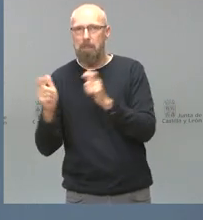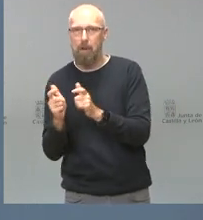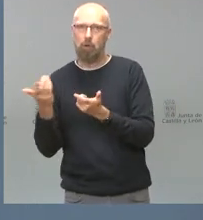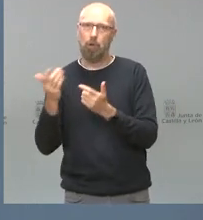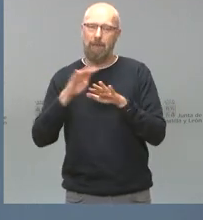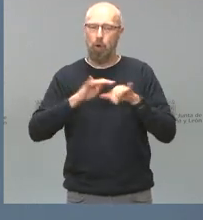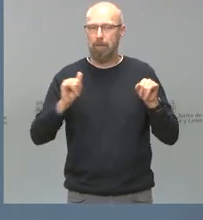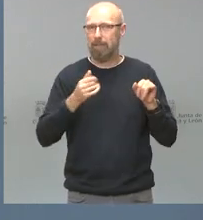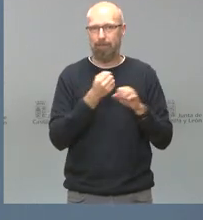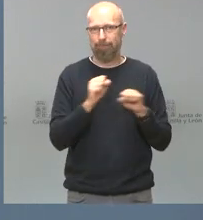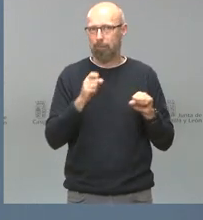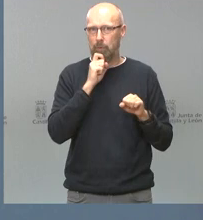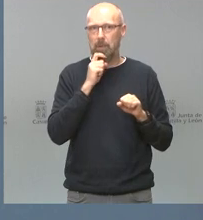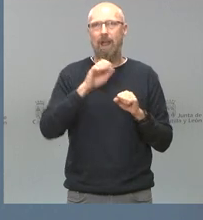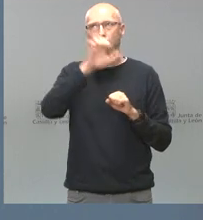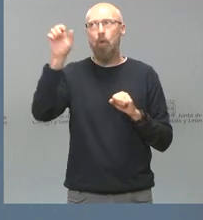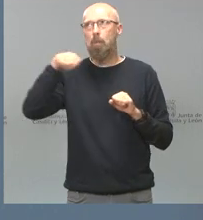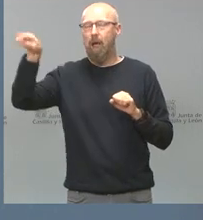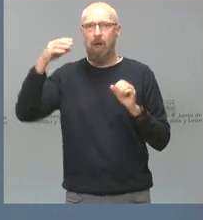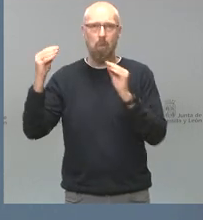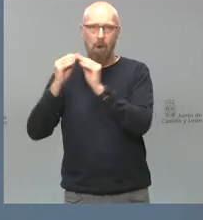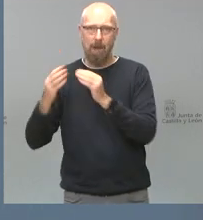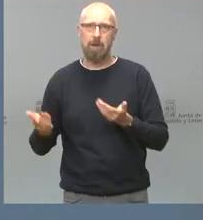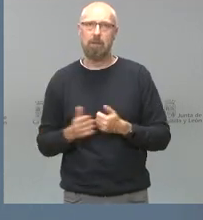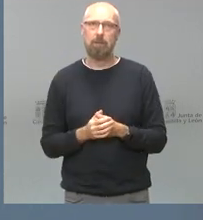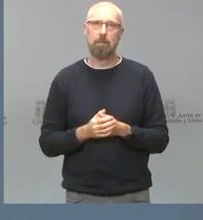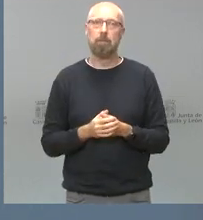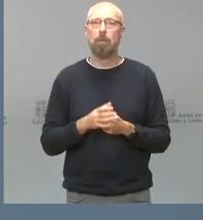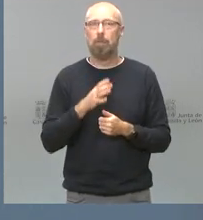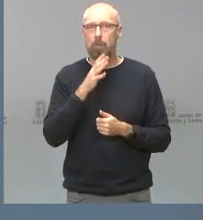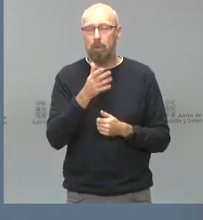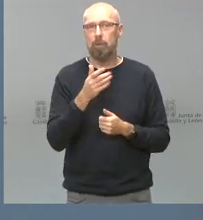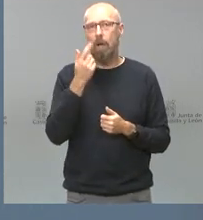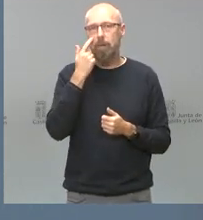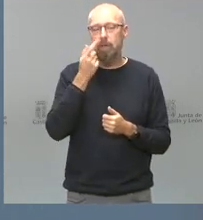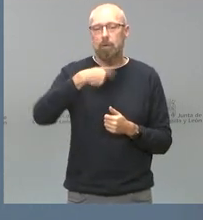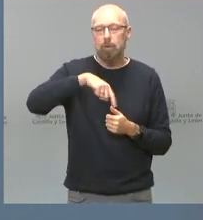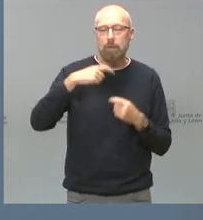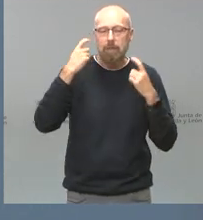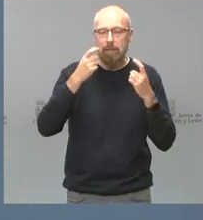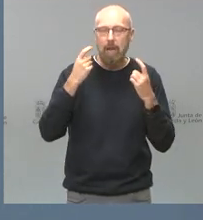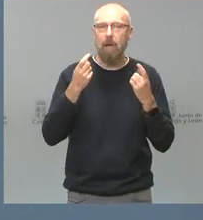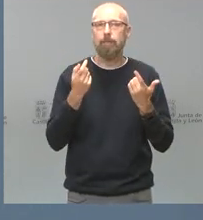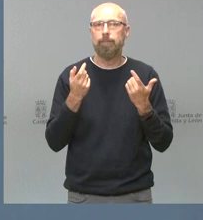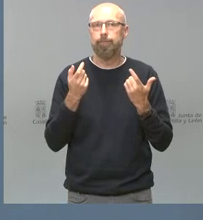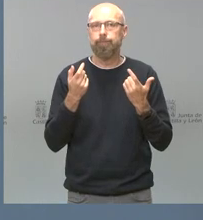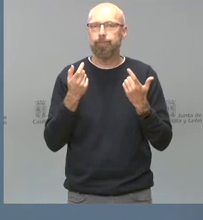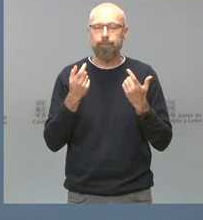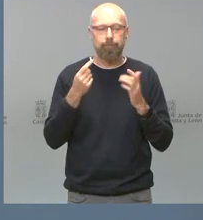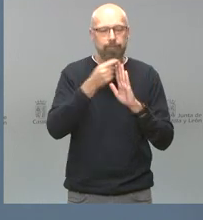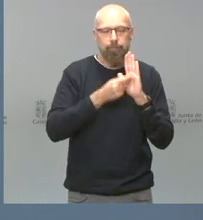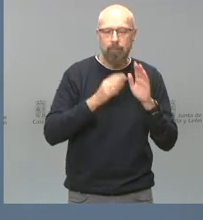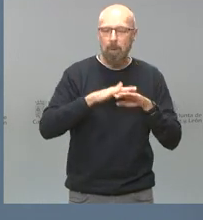ocurre algo parecido y es el elemento del saldo migratorio y el diferencial a la hora de ver si compensamos en todo o en parte ese saldo vegetativo negativo.